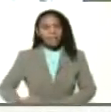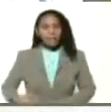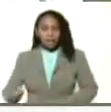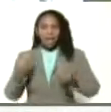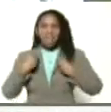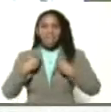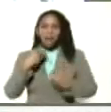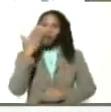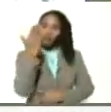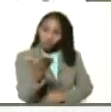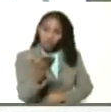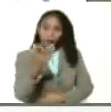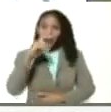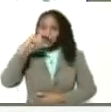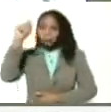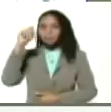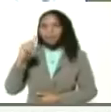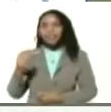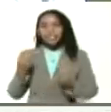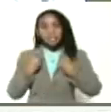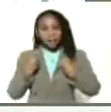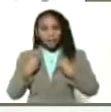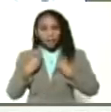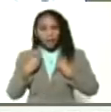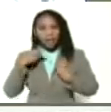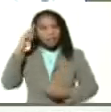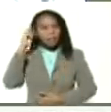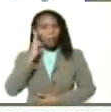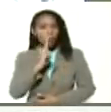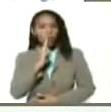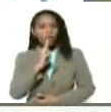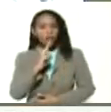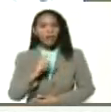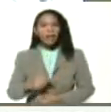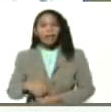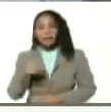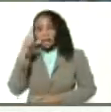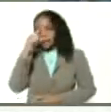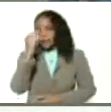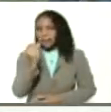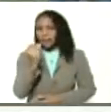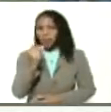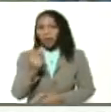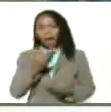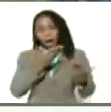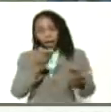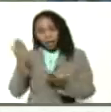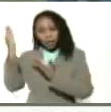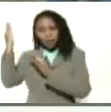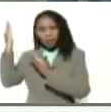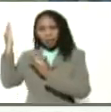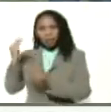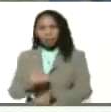viva usted, Nicolás Maduro y que viva Simón Bolívar y Ezequiel Zamora. Adelante, presidente.